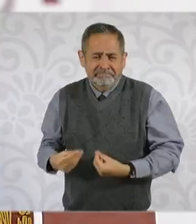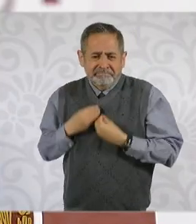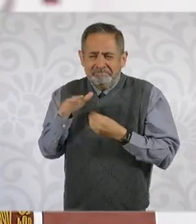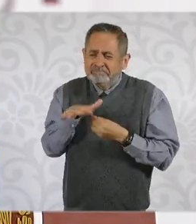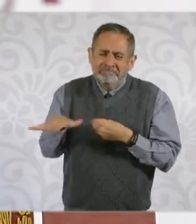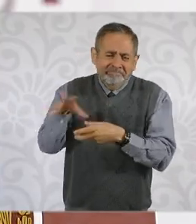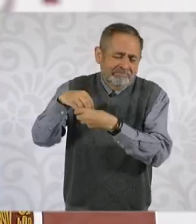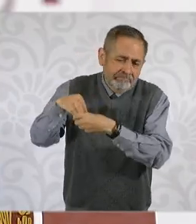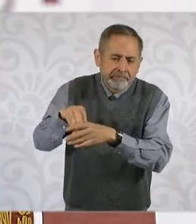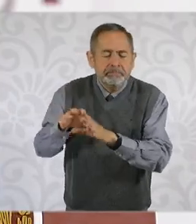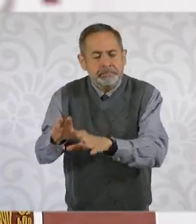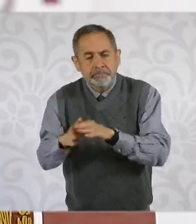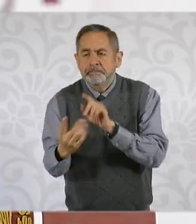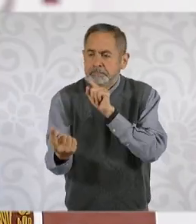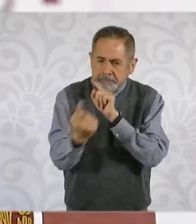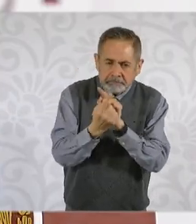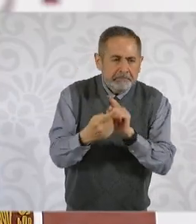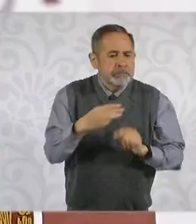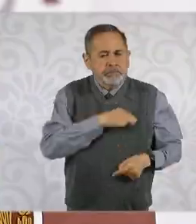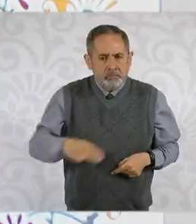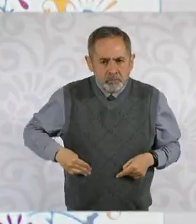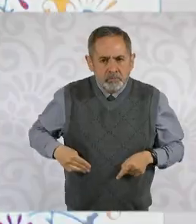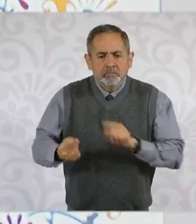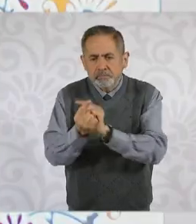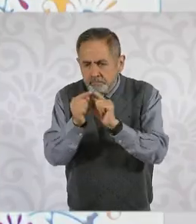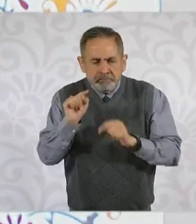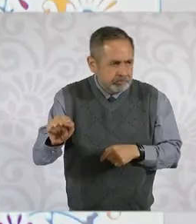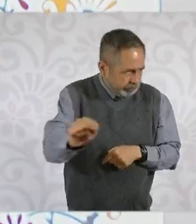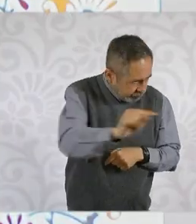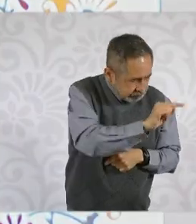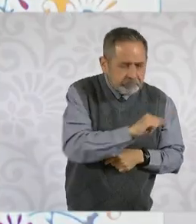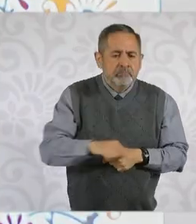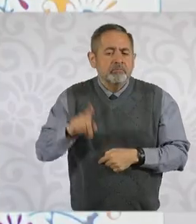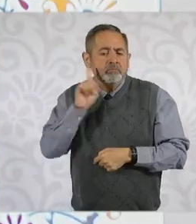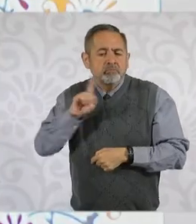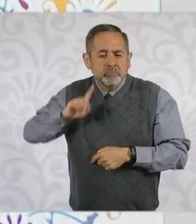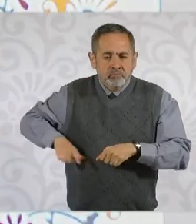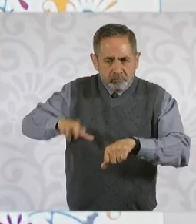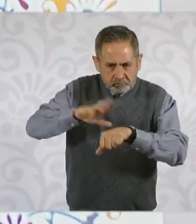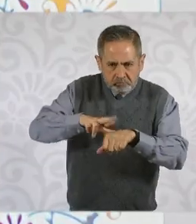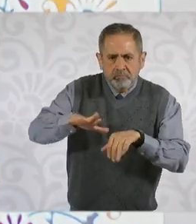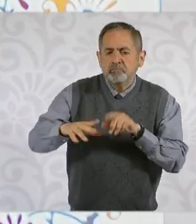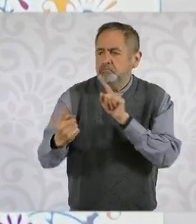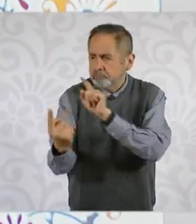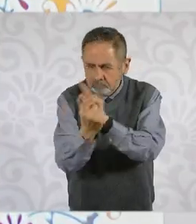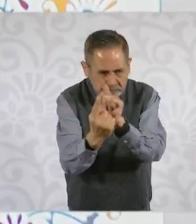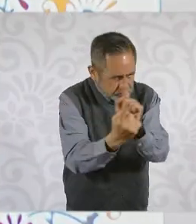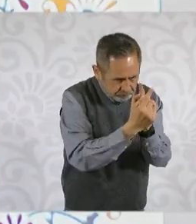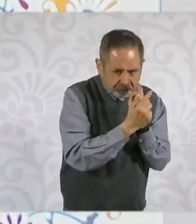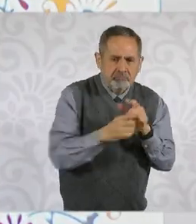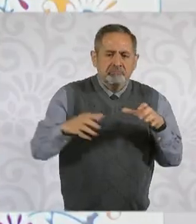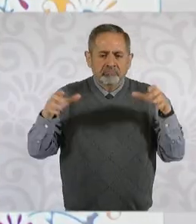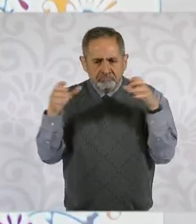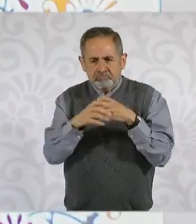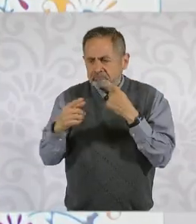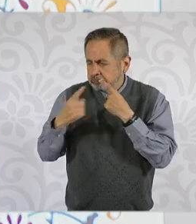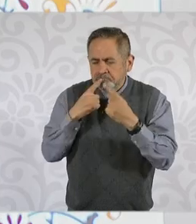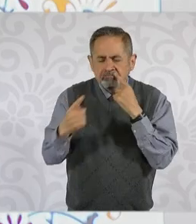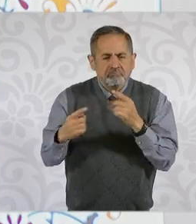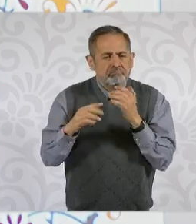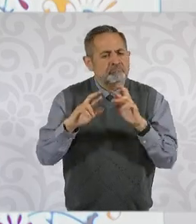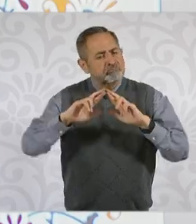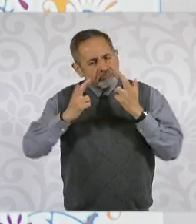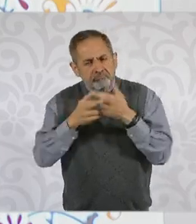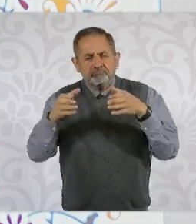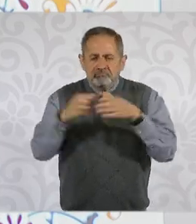nos reunimos con presidentes municipales, con la gobernadora, ahí iniciamos un método de trabajo para este proyecto y